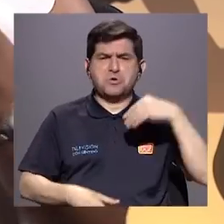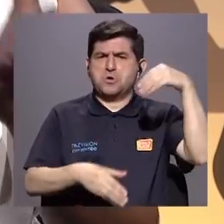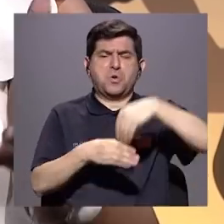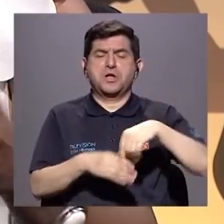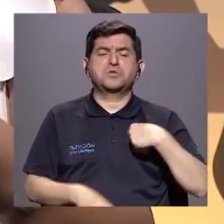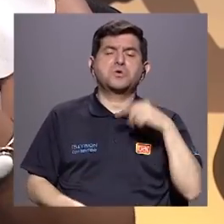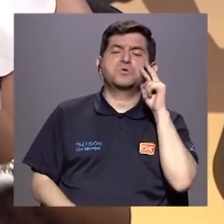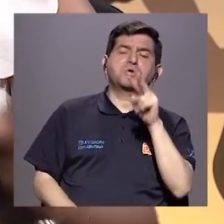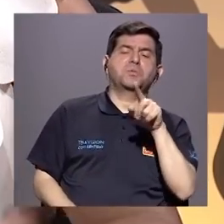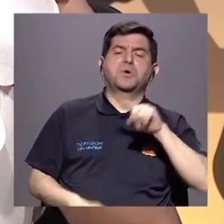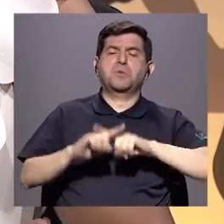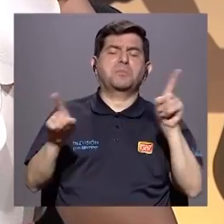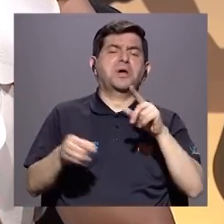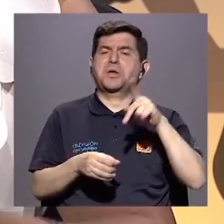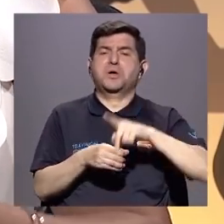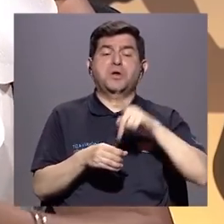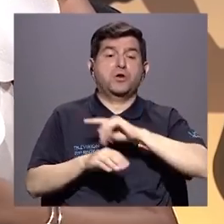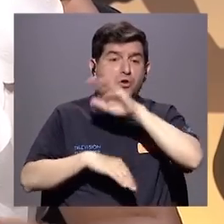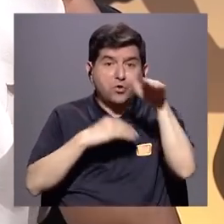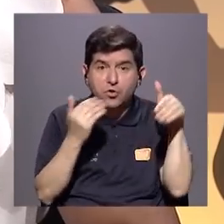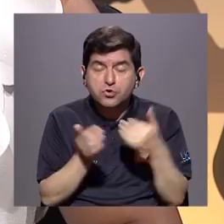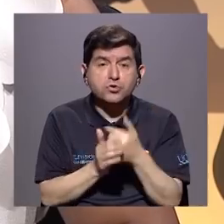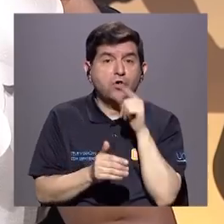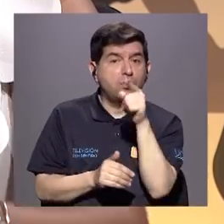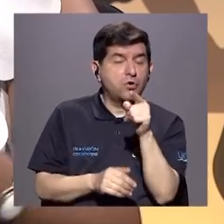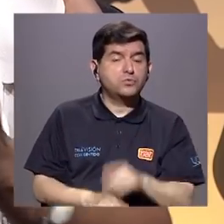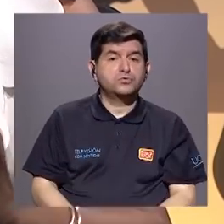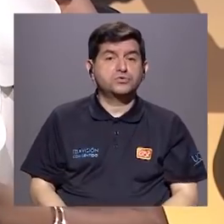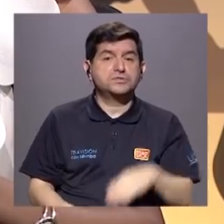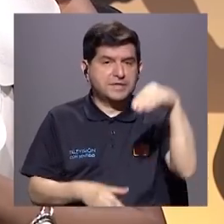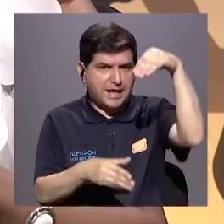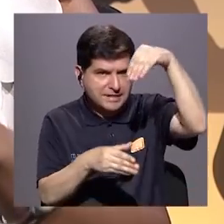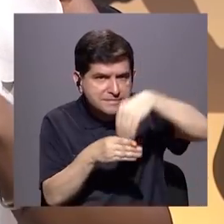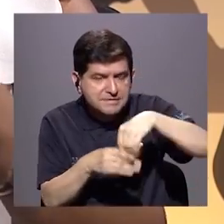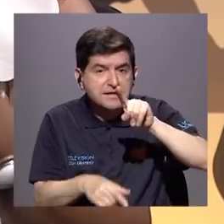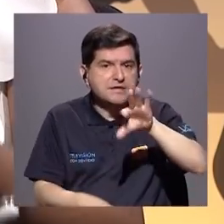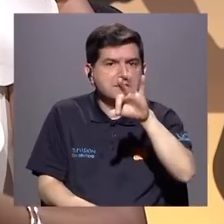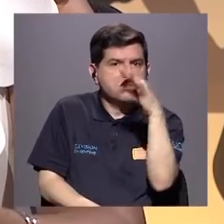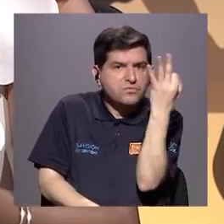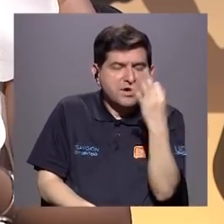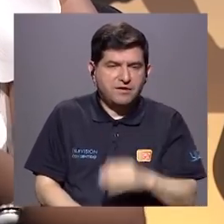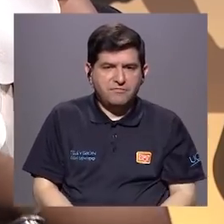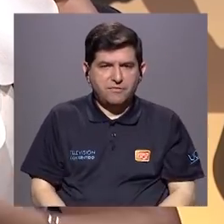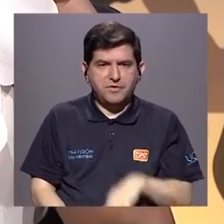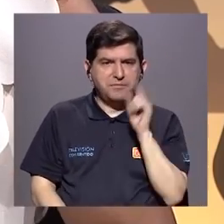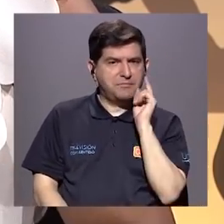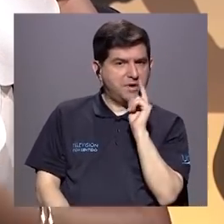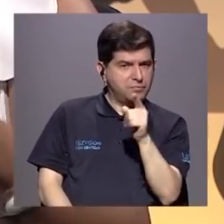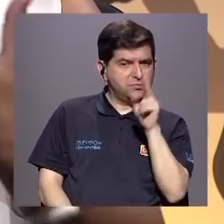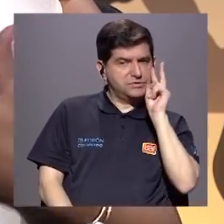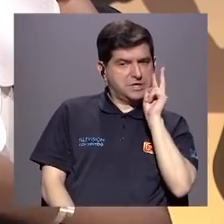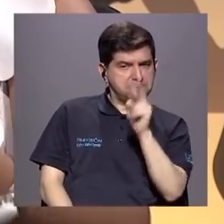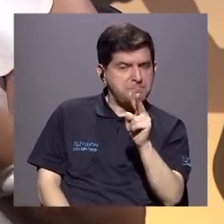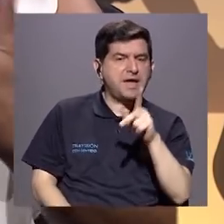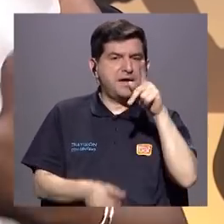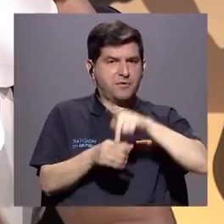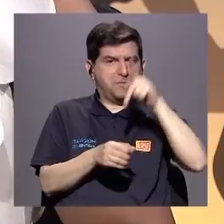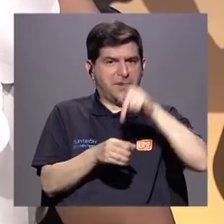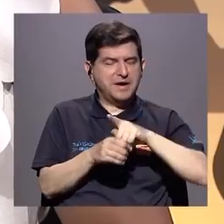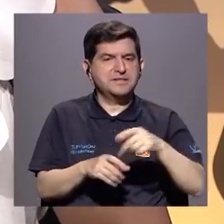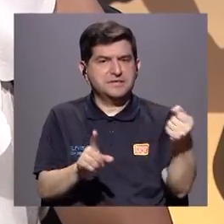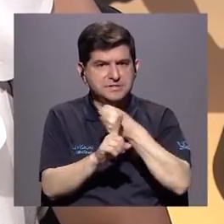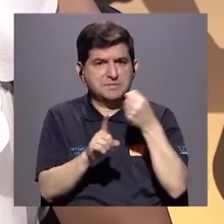yo solamente veo pero no soy partícipe. Cualquier cosa en la que usted esté inmerso y de alguna manera esté recibiendo o viendo o